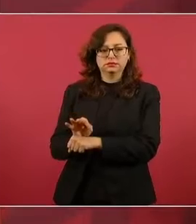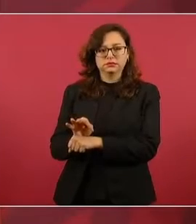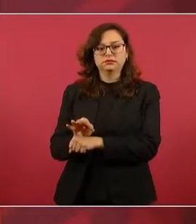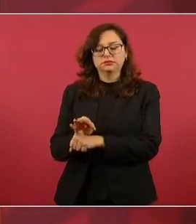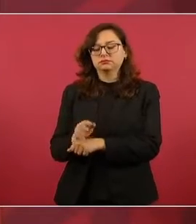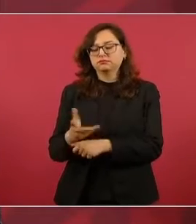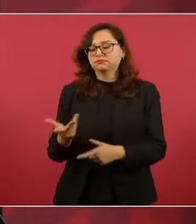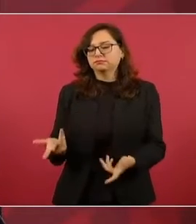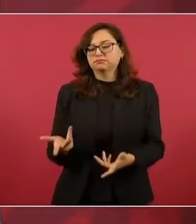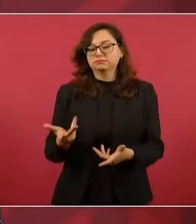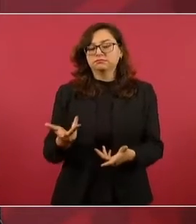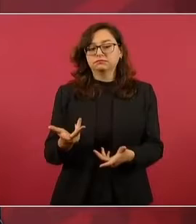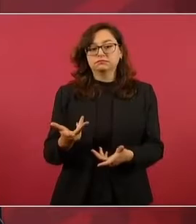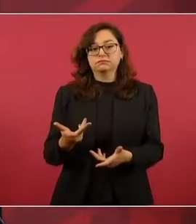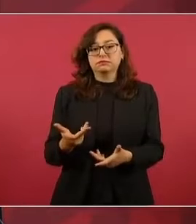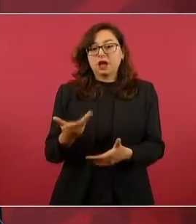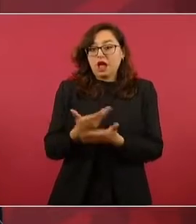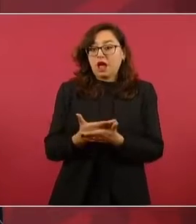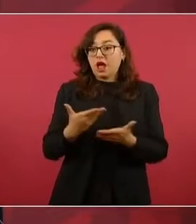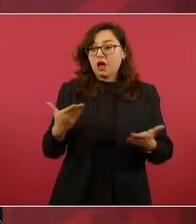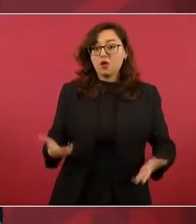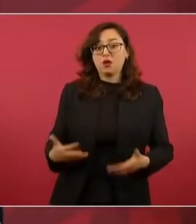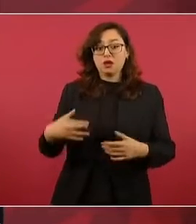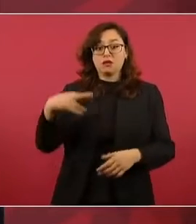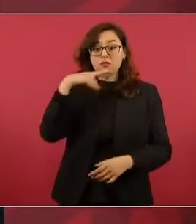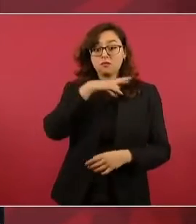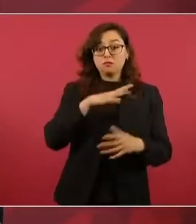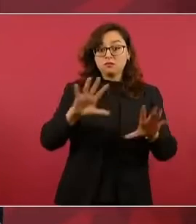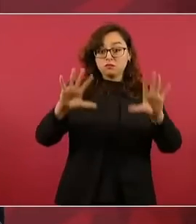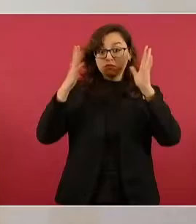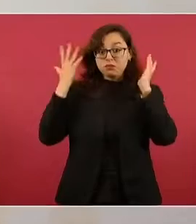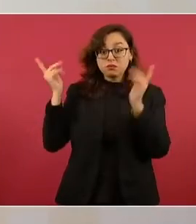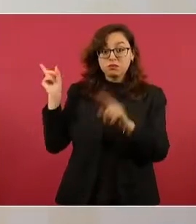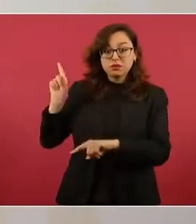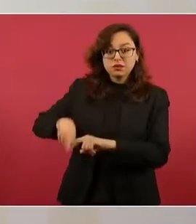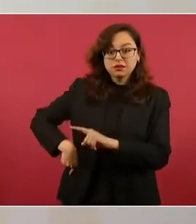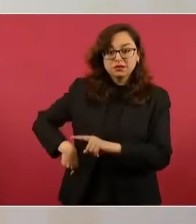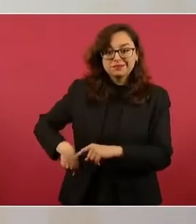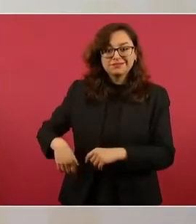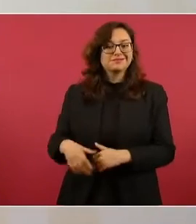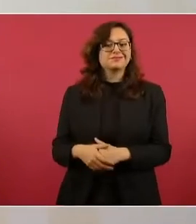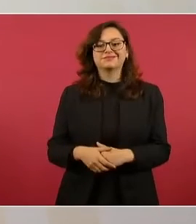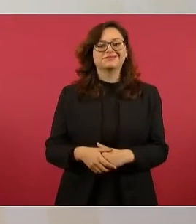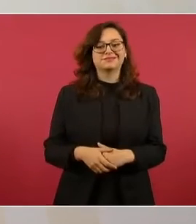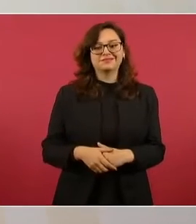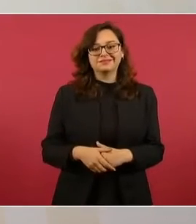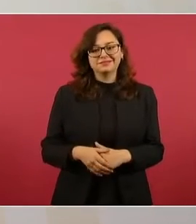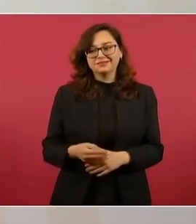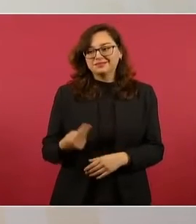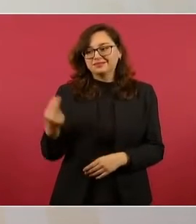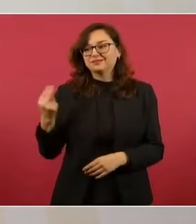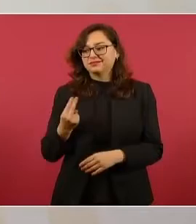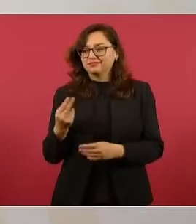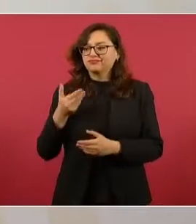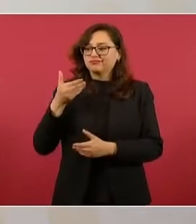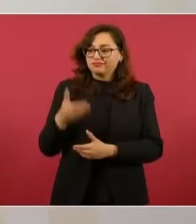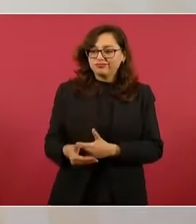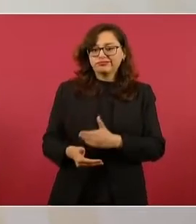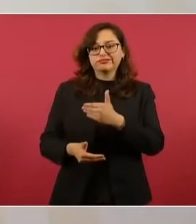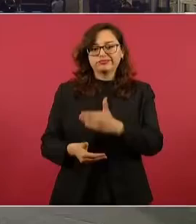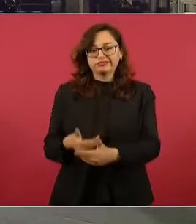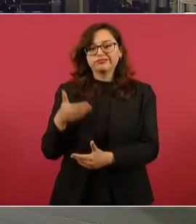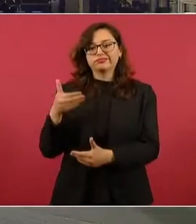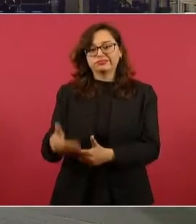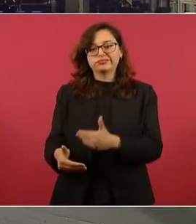Entonces, es un proceso, se va avanzando mucho, pero falta, nada más vean